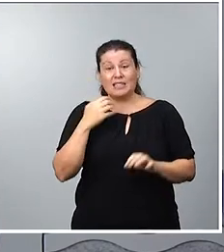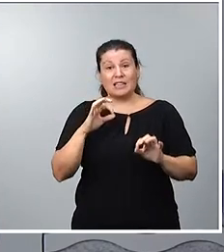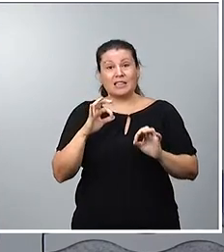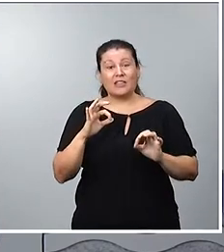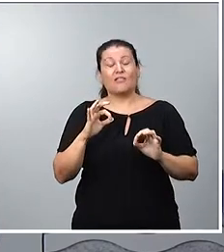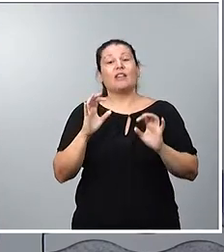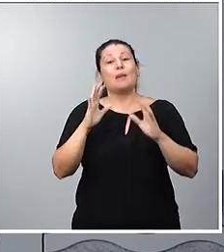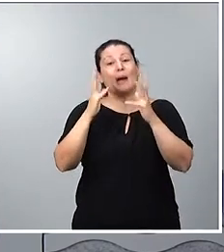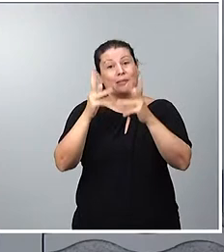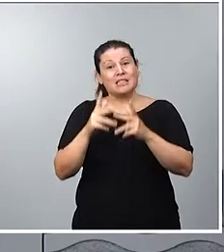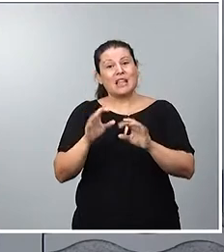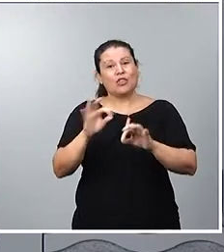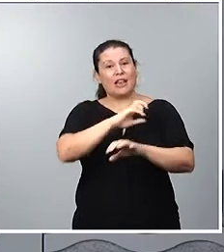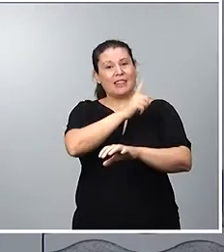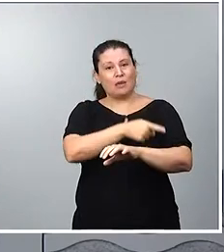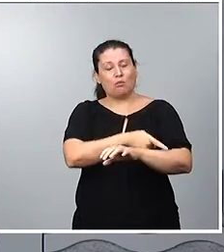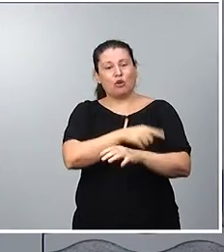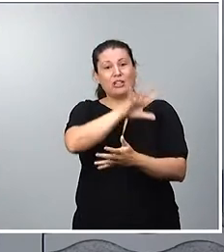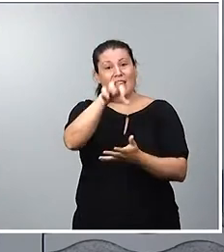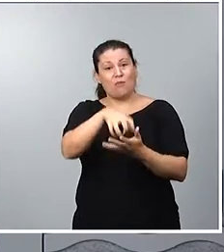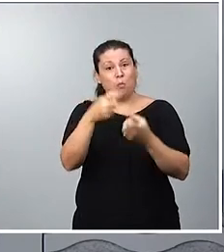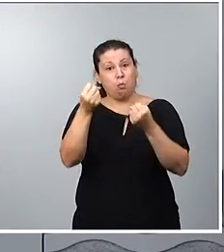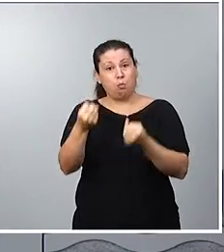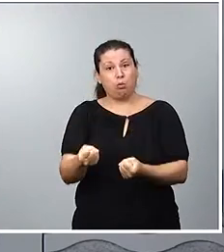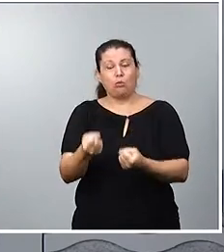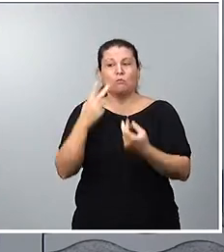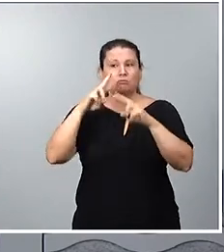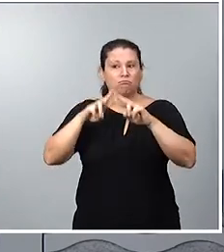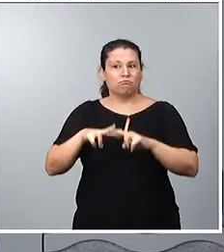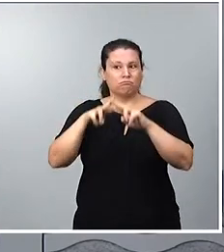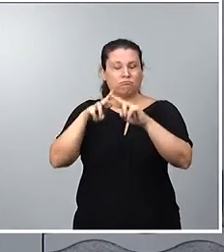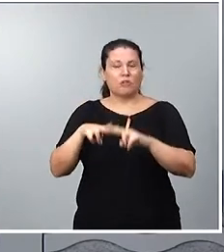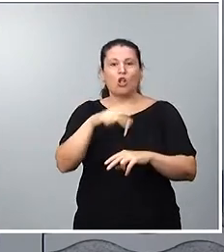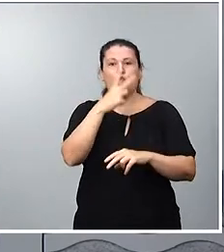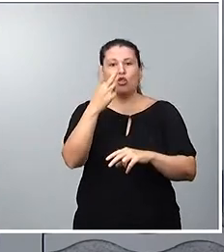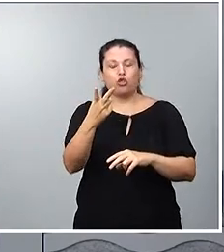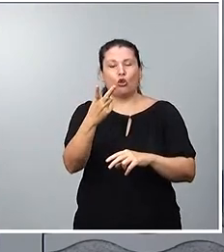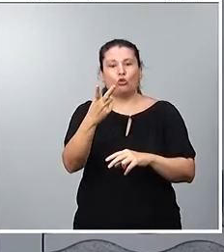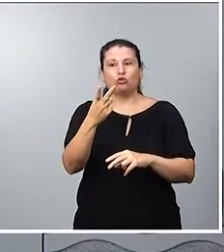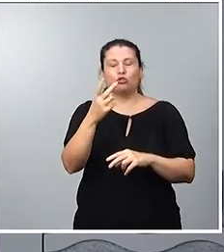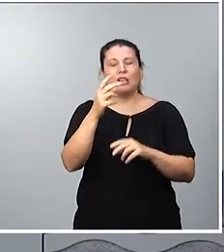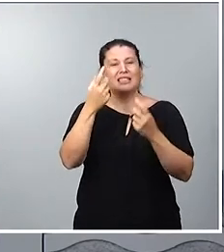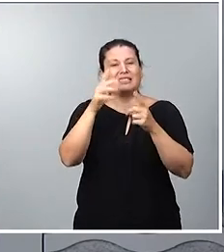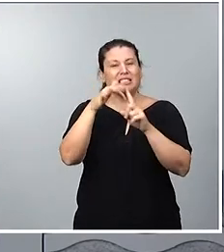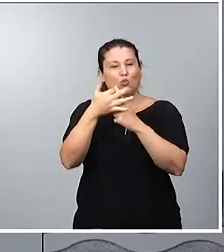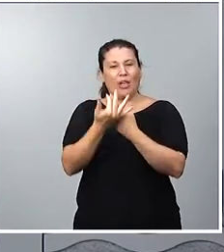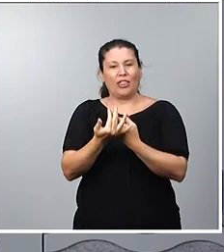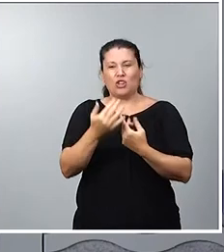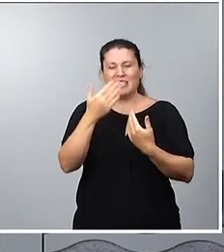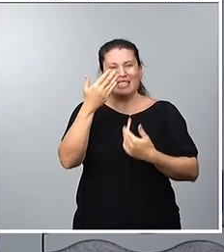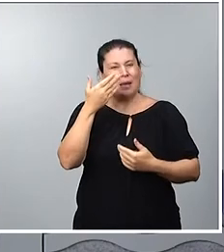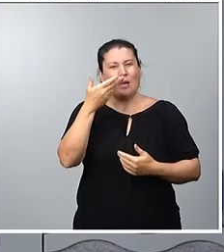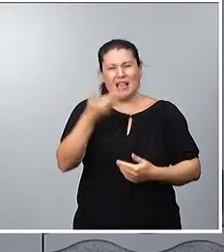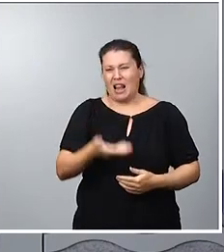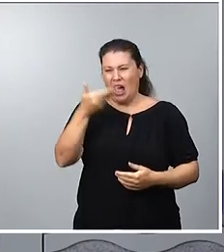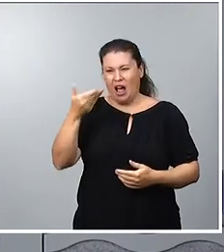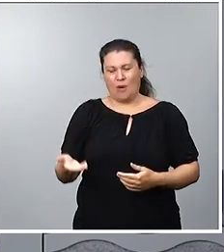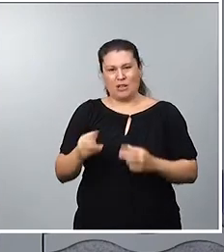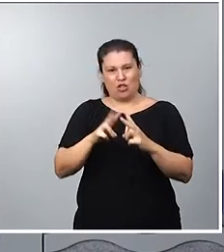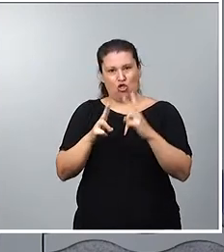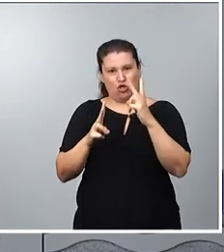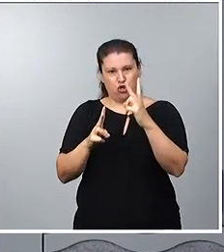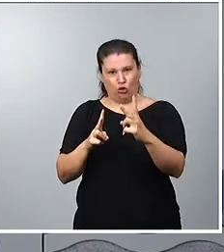las dos peticiones razonadas por dos infracciones muy graves presentadas por el Consejo Superior de Deportes.